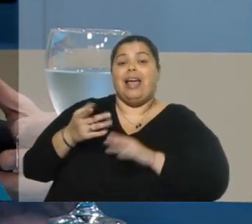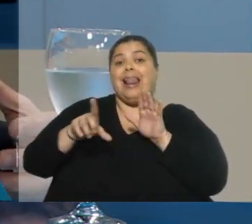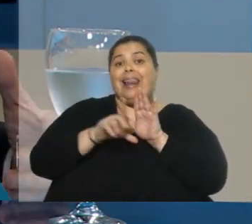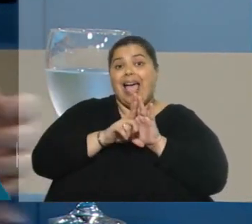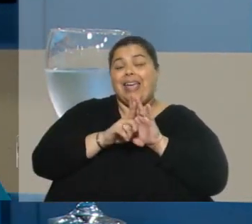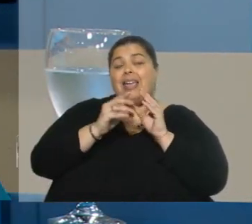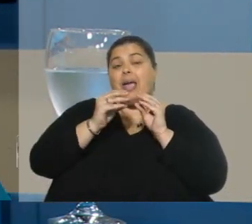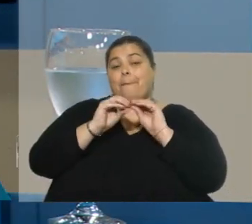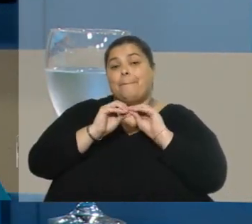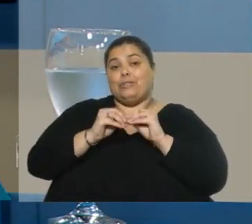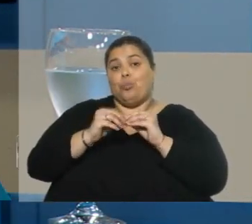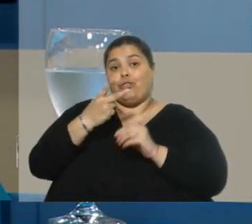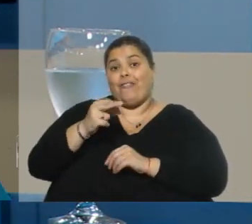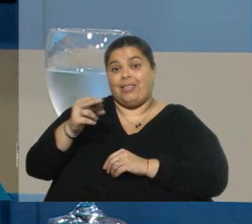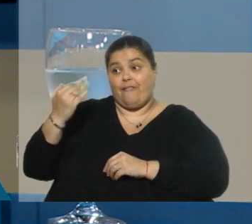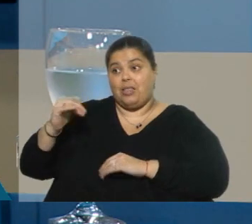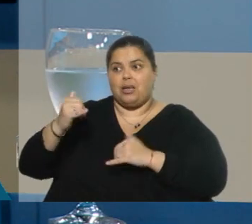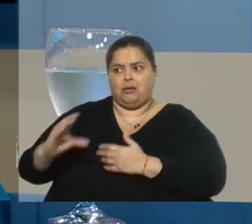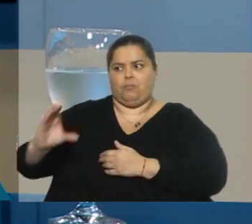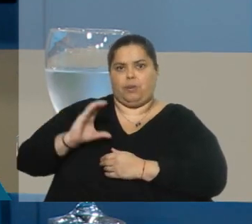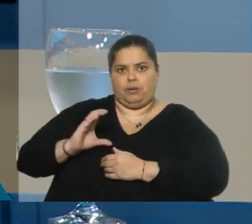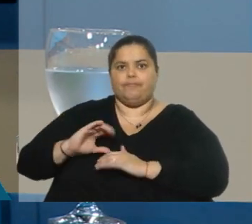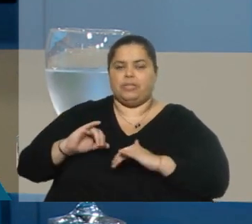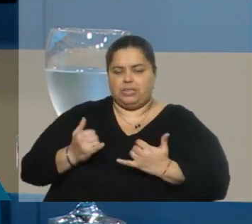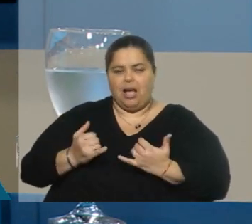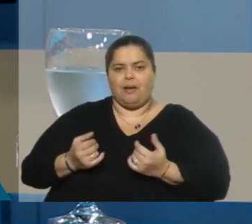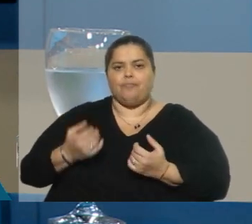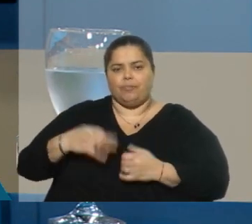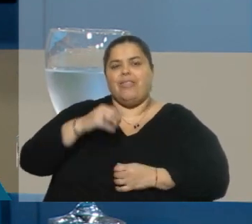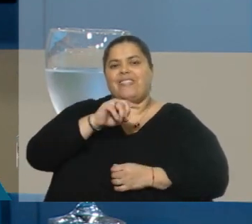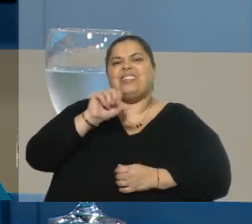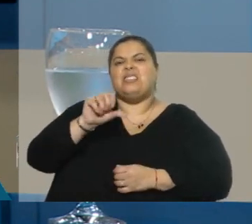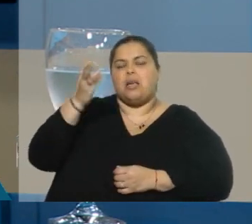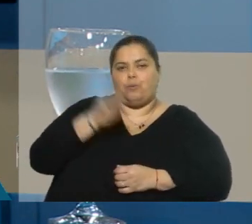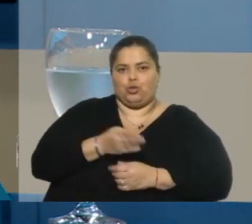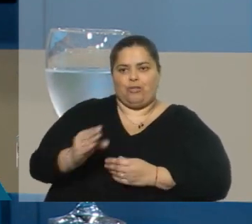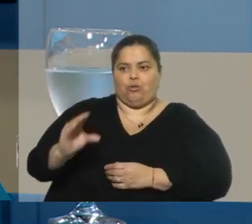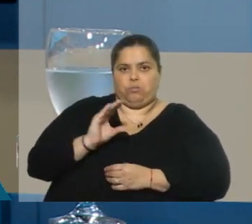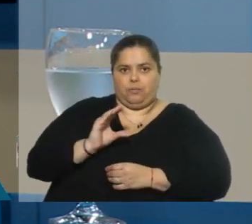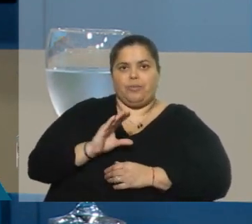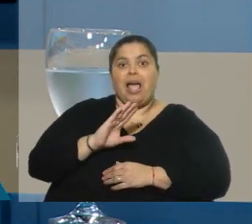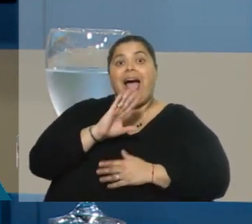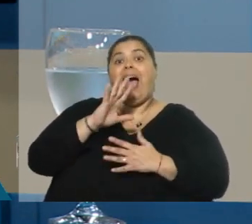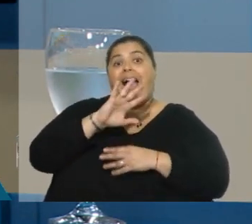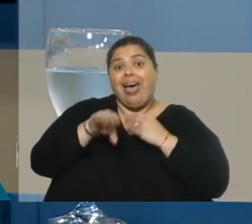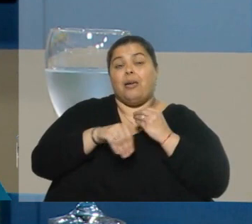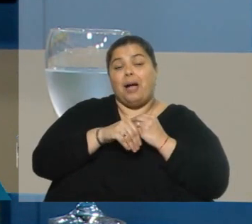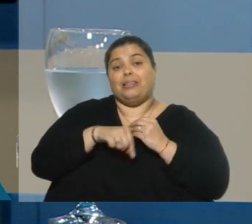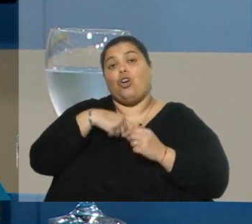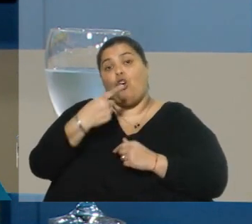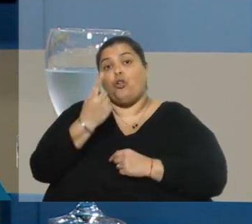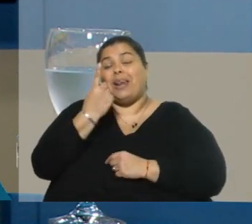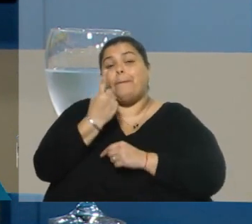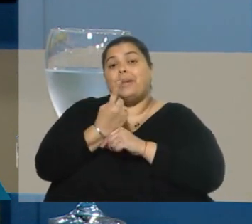del 2020, que fue un incremento en términos reales, en valores constantes del 16%. A eso se agrega el refuerzo para la primera